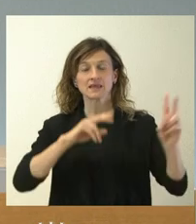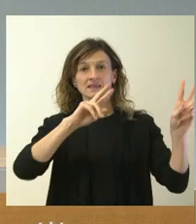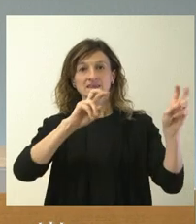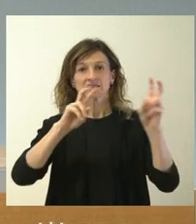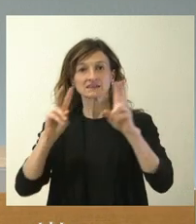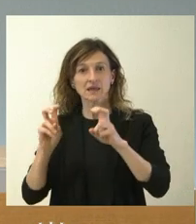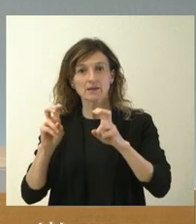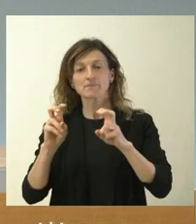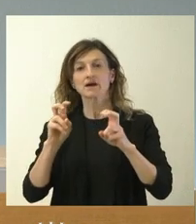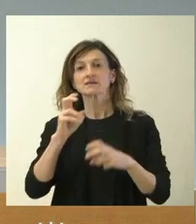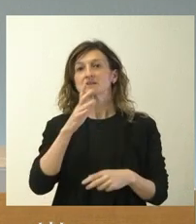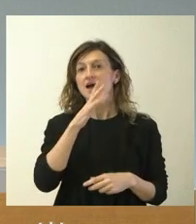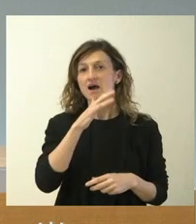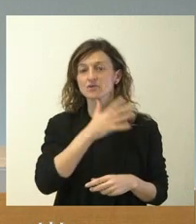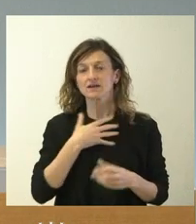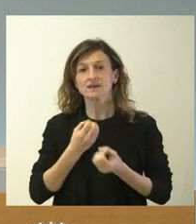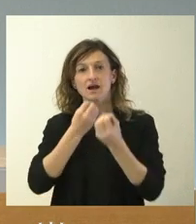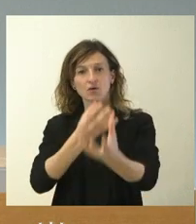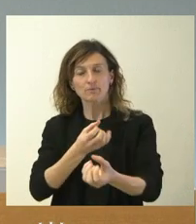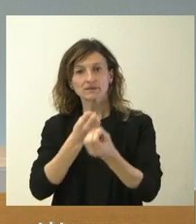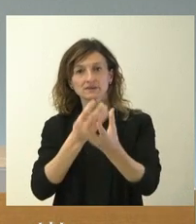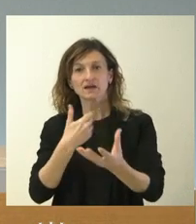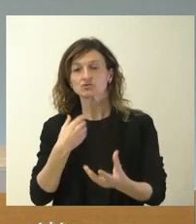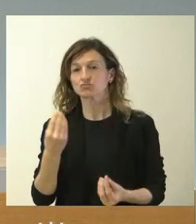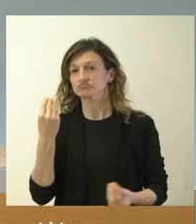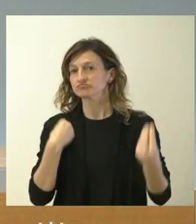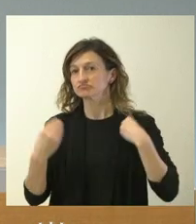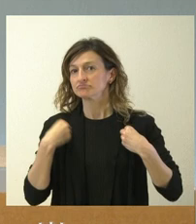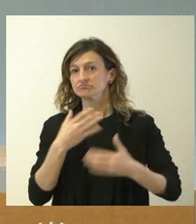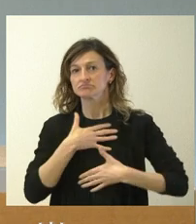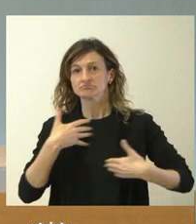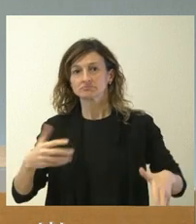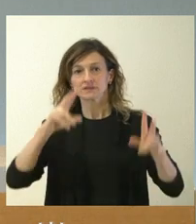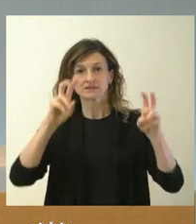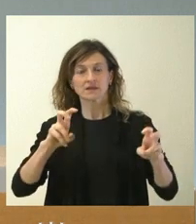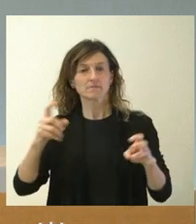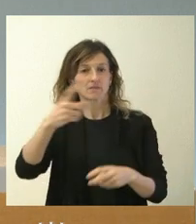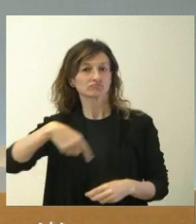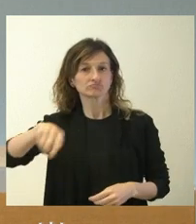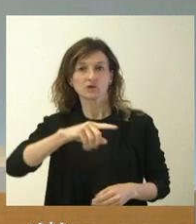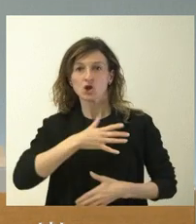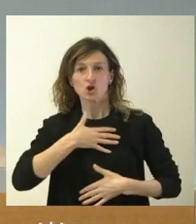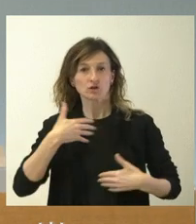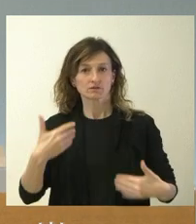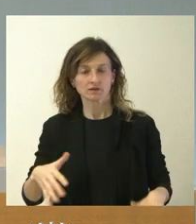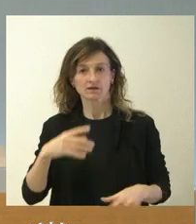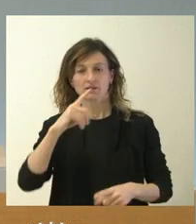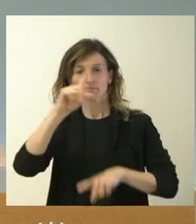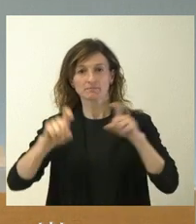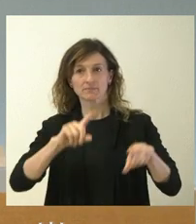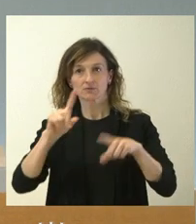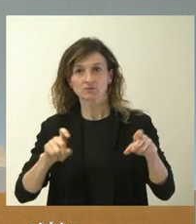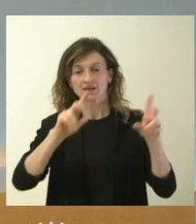inicialmente quería comentarles y estoy a su disposición para cualquier otra cuestión que estimen oportuno formular sobre estas